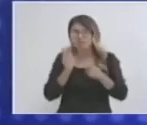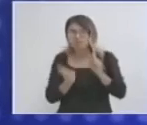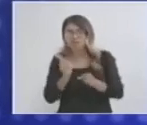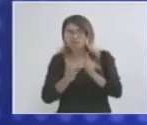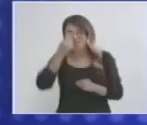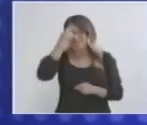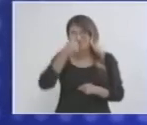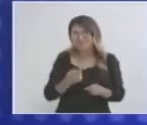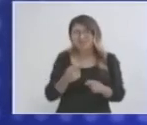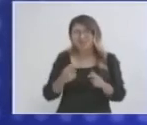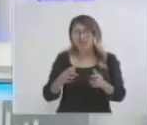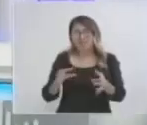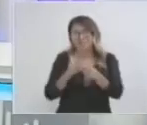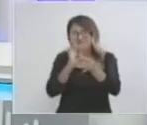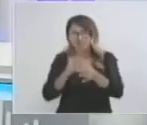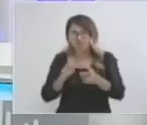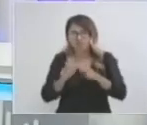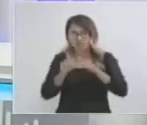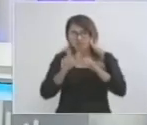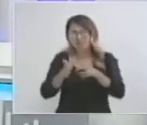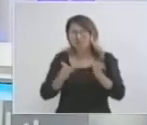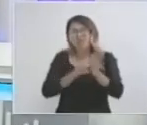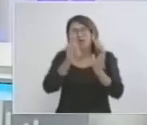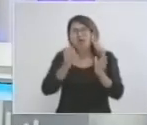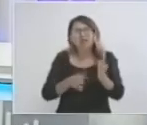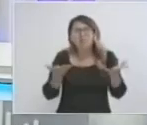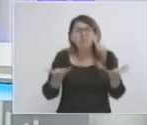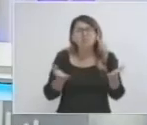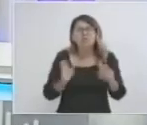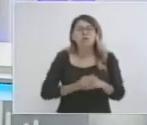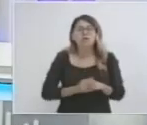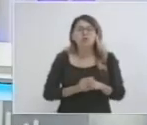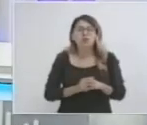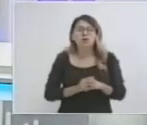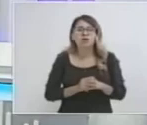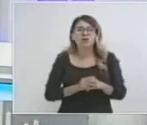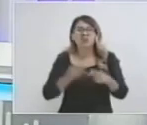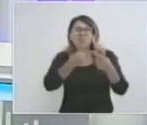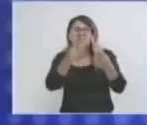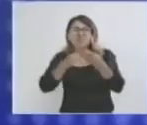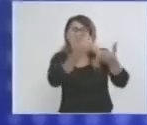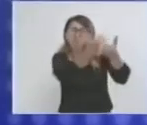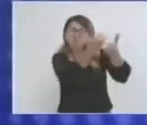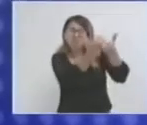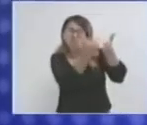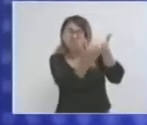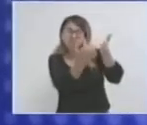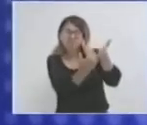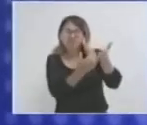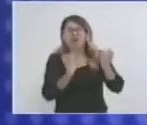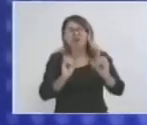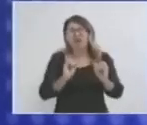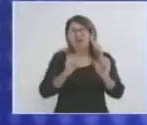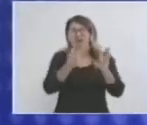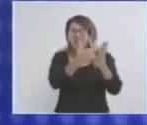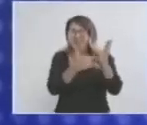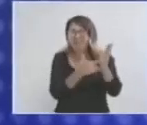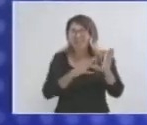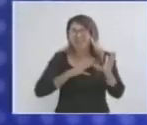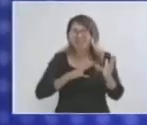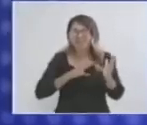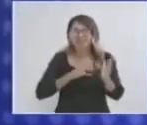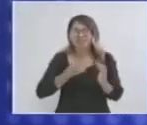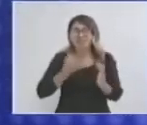implementando, como cuestiones de los procedimientos, probablemente las bases de las licitaciones, que sean bases,